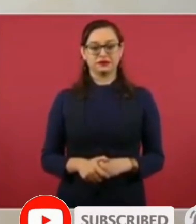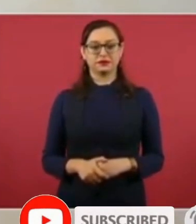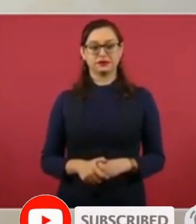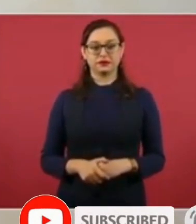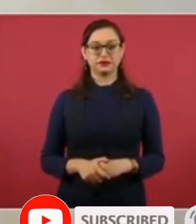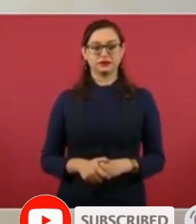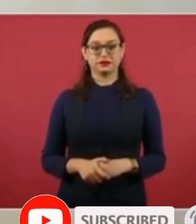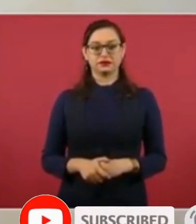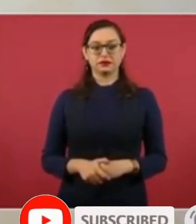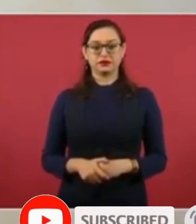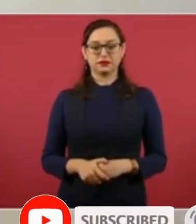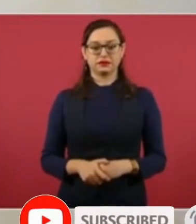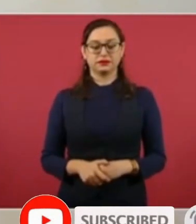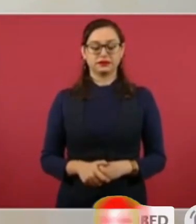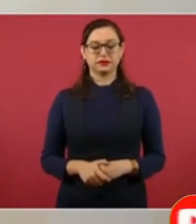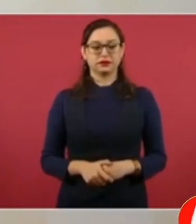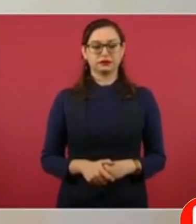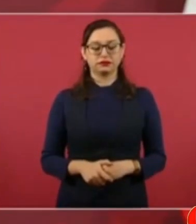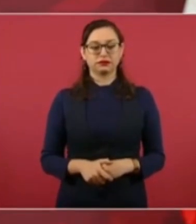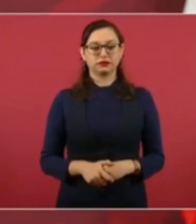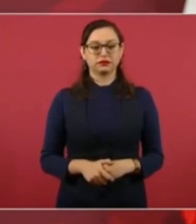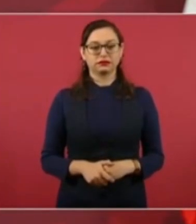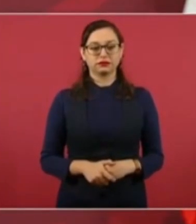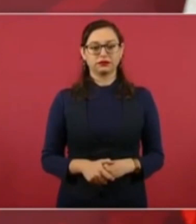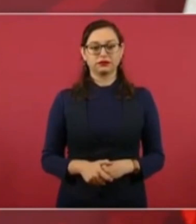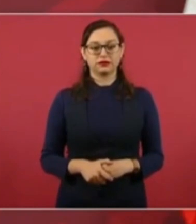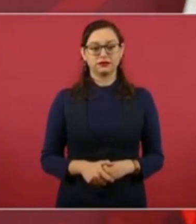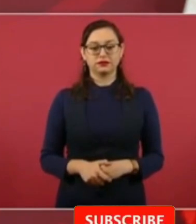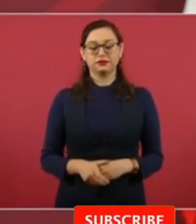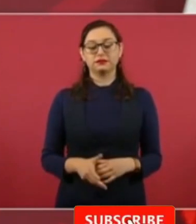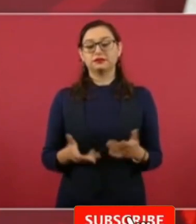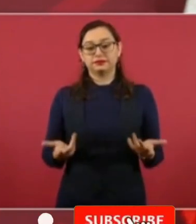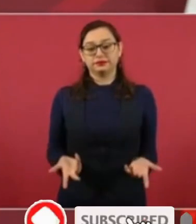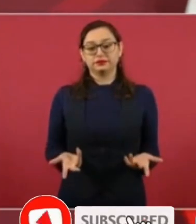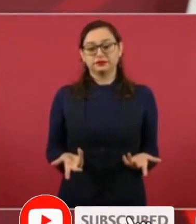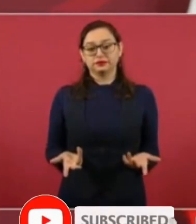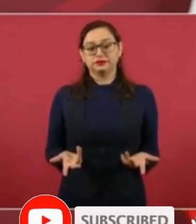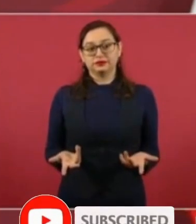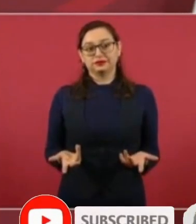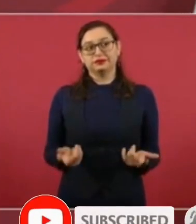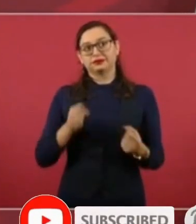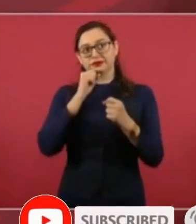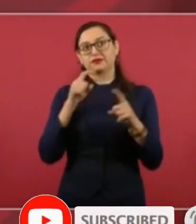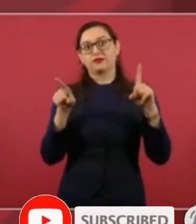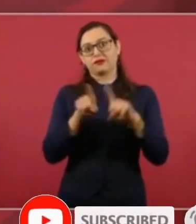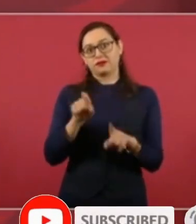están muy convencidos ya nosotros no ahí tenemos una diferencia